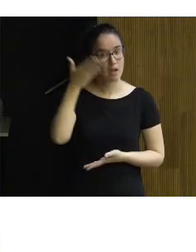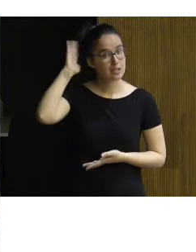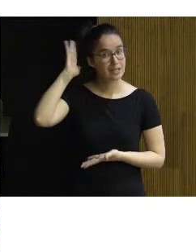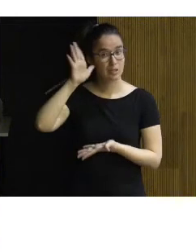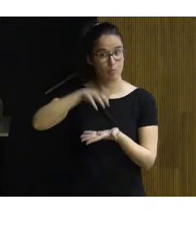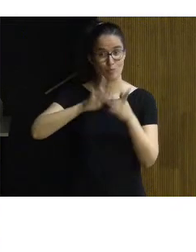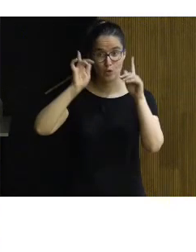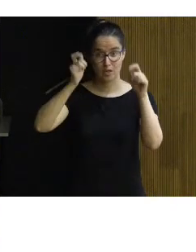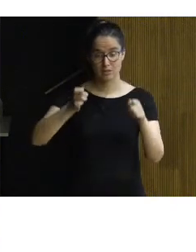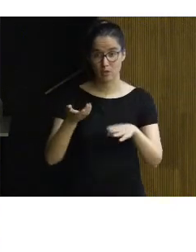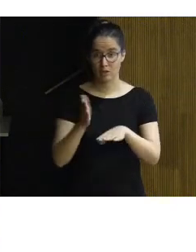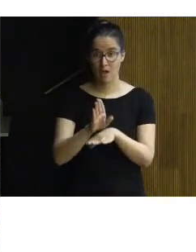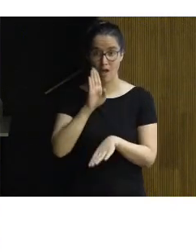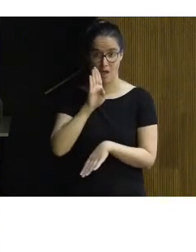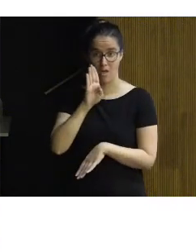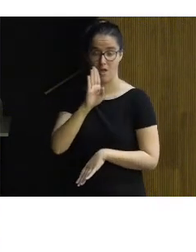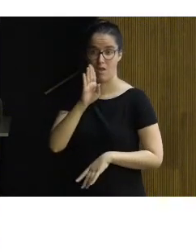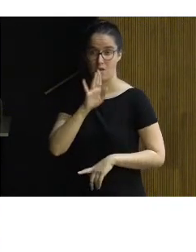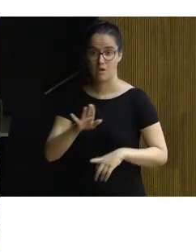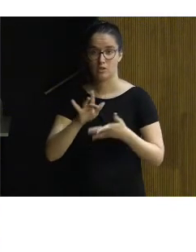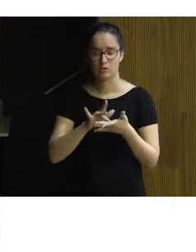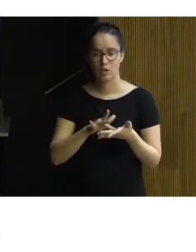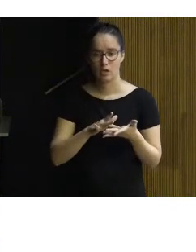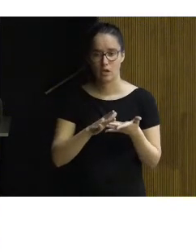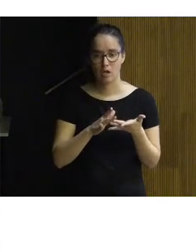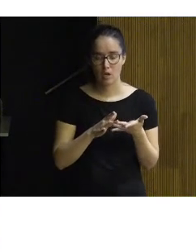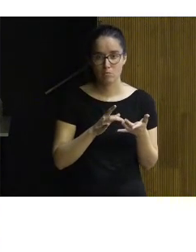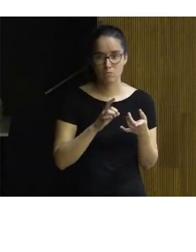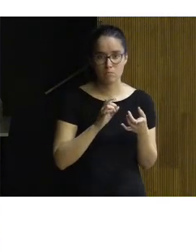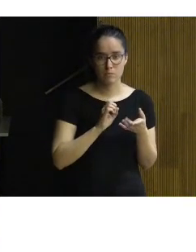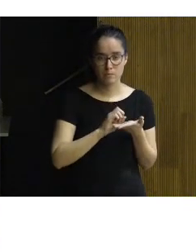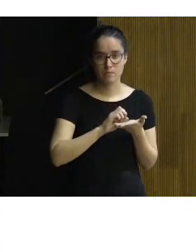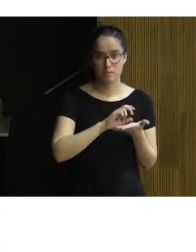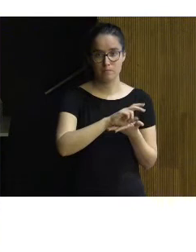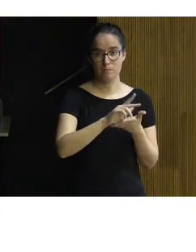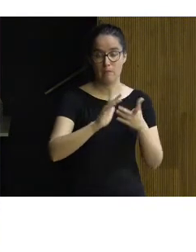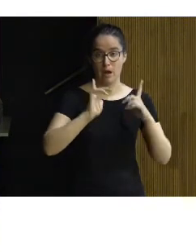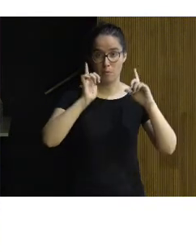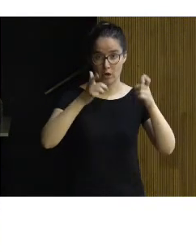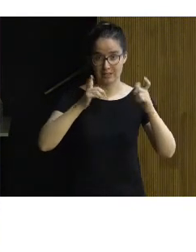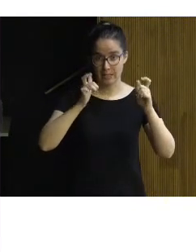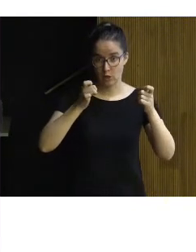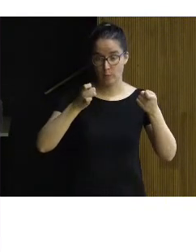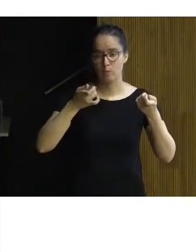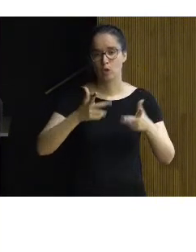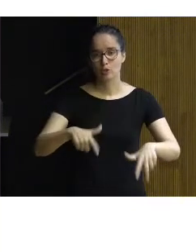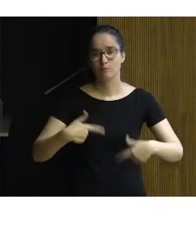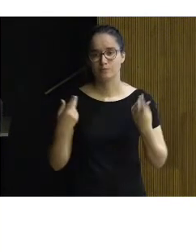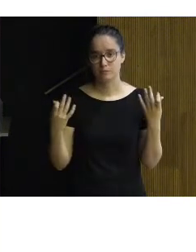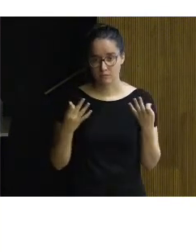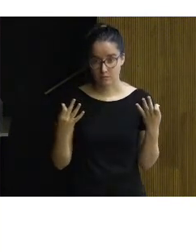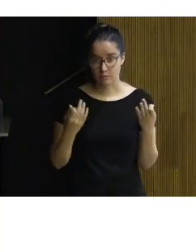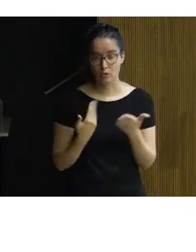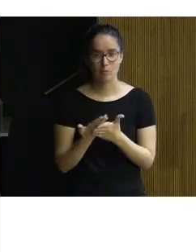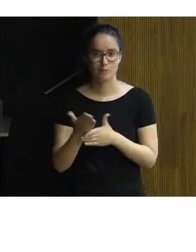del monasterio que os enseñaba antes ¿no? y llegábamos cogiendo cota para llegar al monasterio bueno pues eso nos permitió hacer